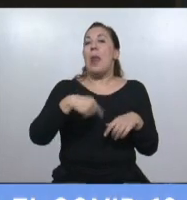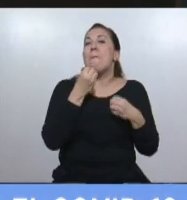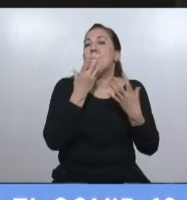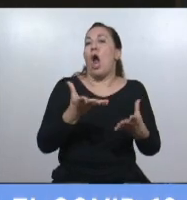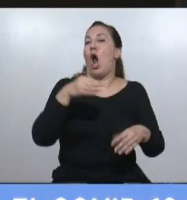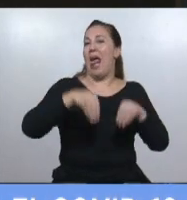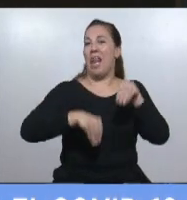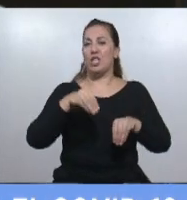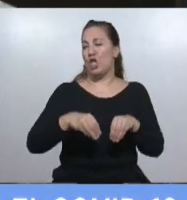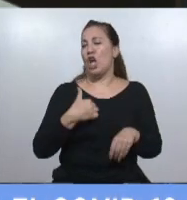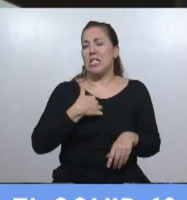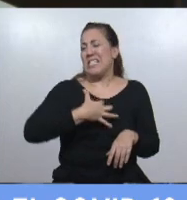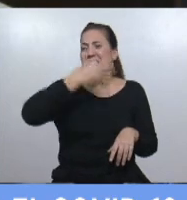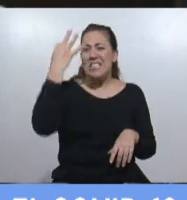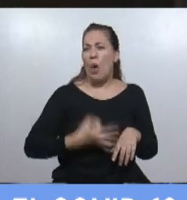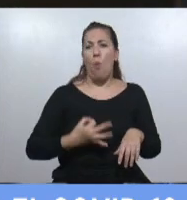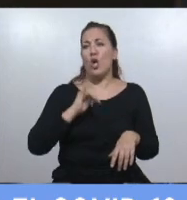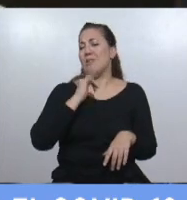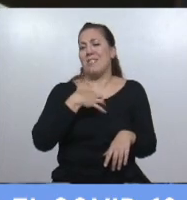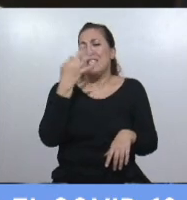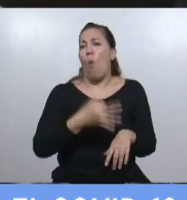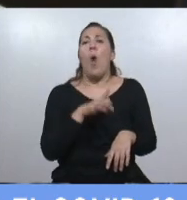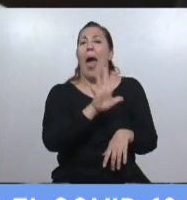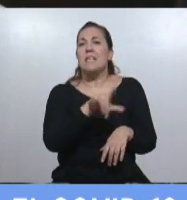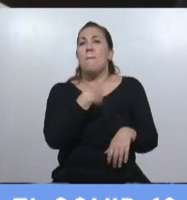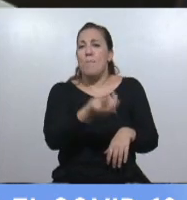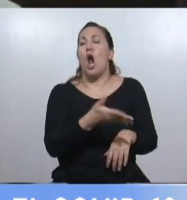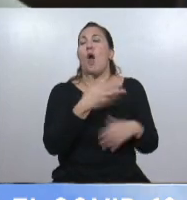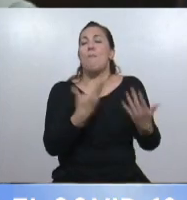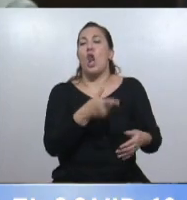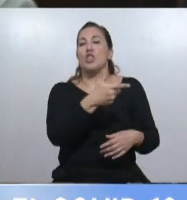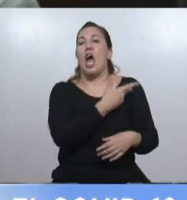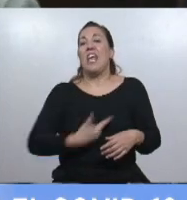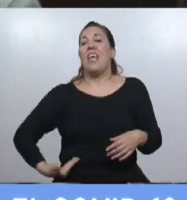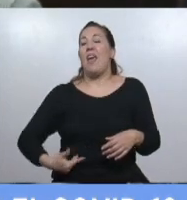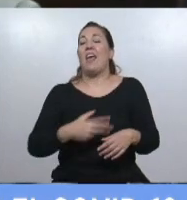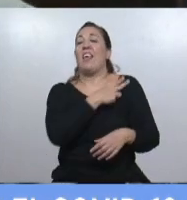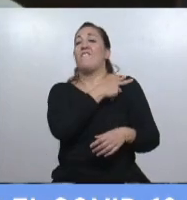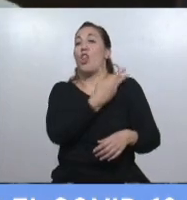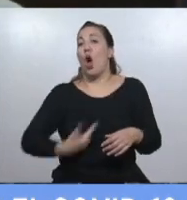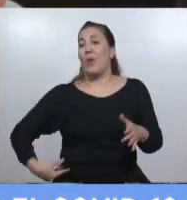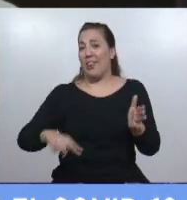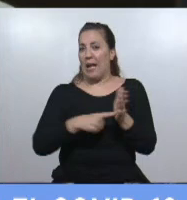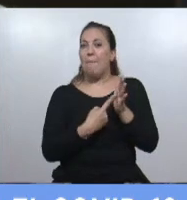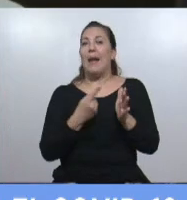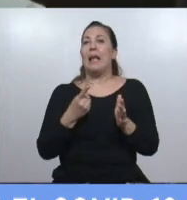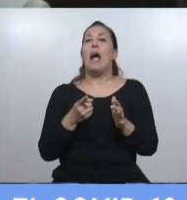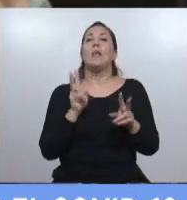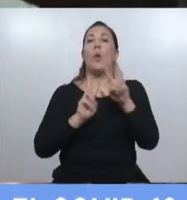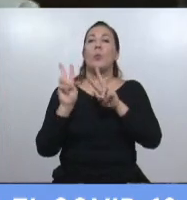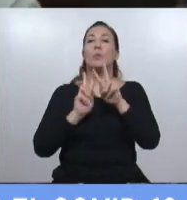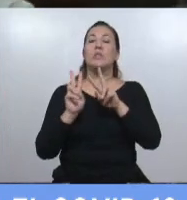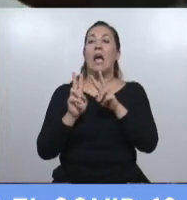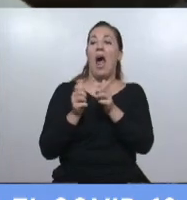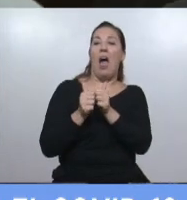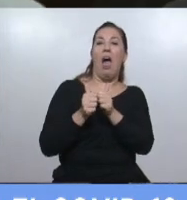No tengo la menor duda de que fue eso lo que empujó al jefe de gobierno de la Ciudad de Buenos Aires a ir separándose de la